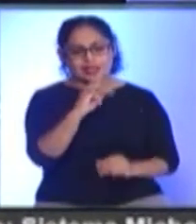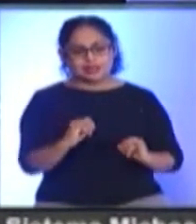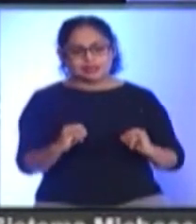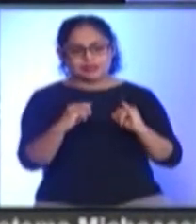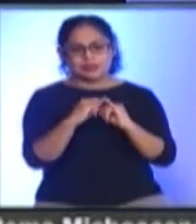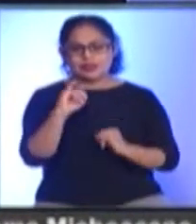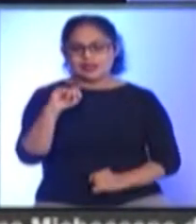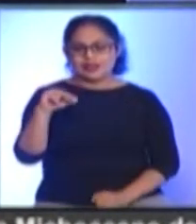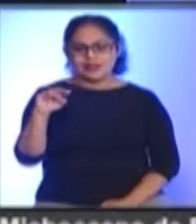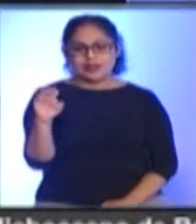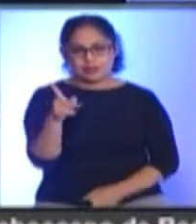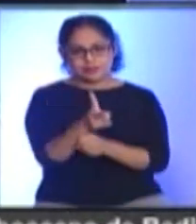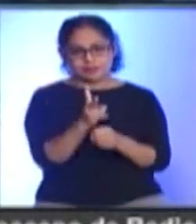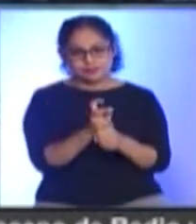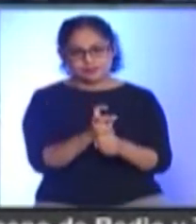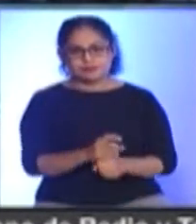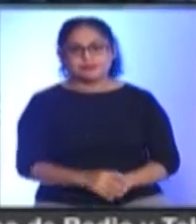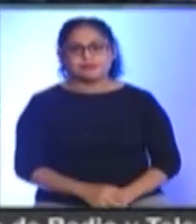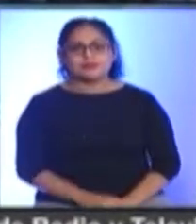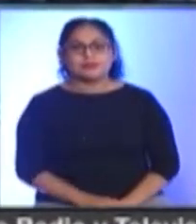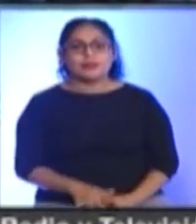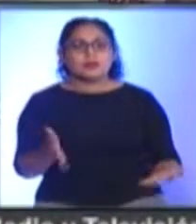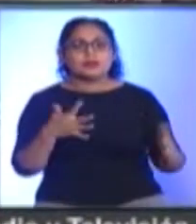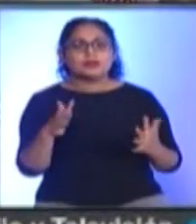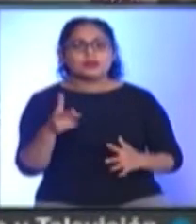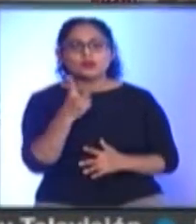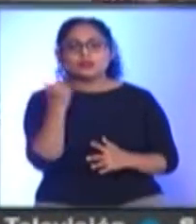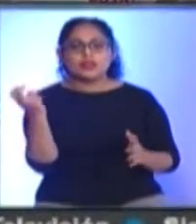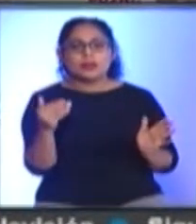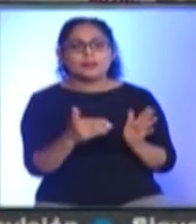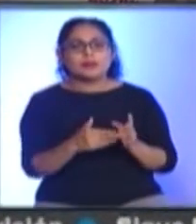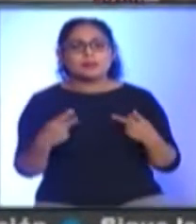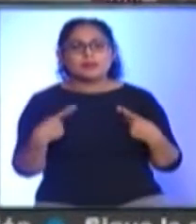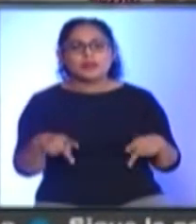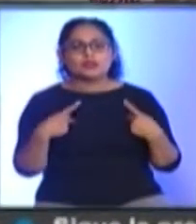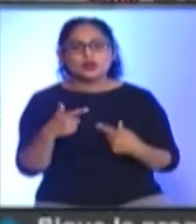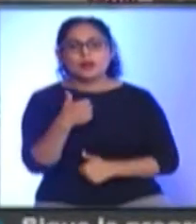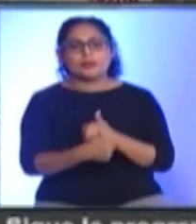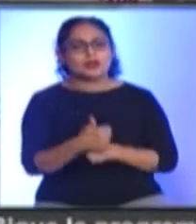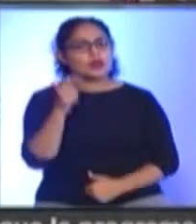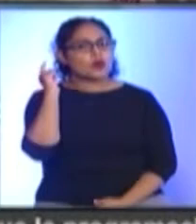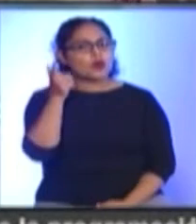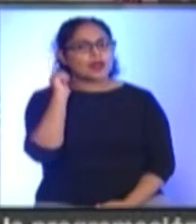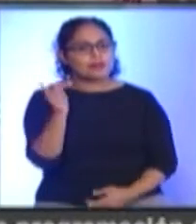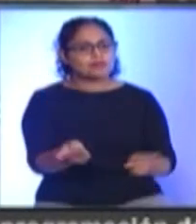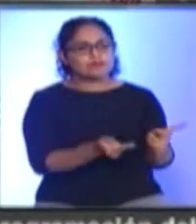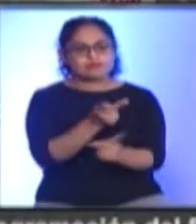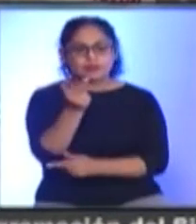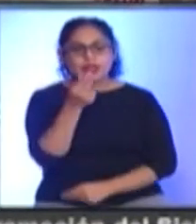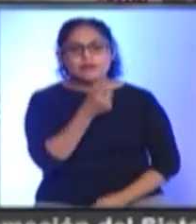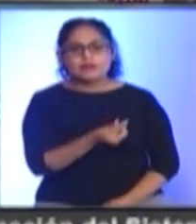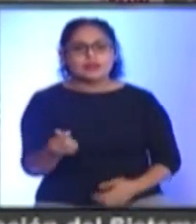Electoral Aquí los detalles Cerca de 200 mil Personas Se espera Participen En la consulta Infantil Y juvenil